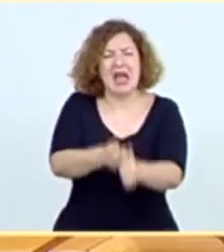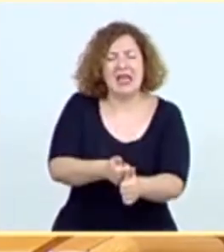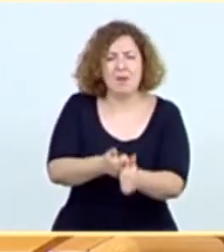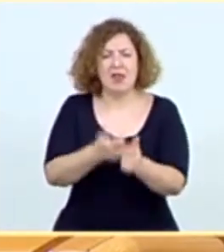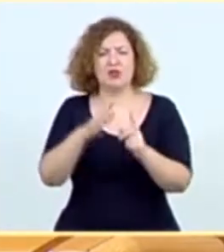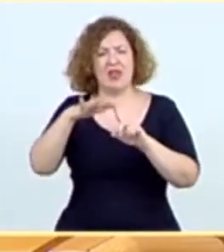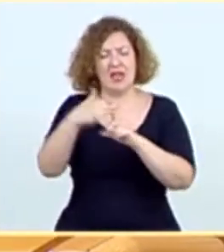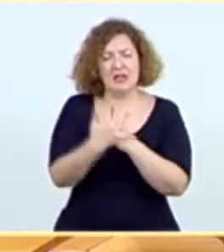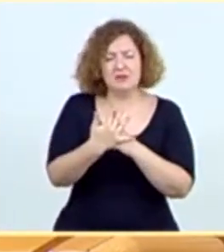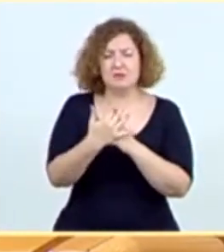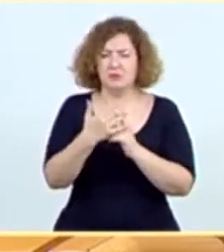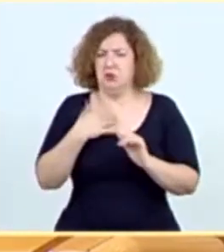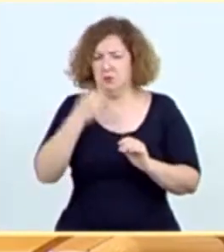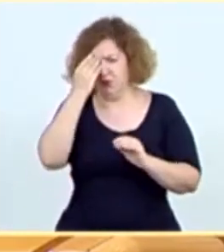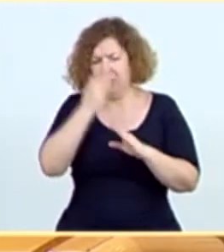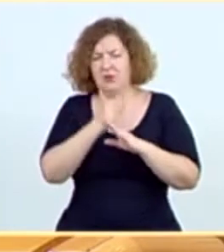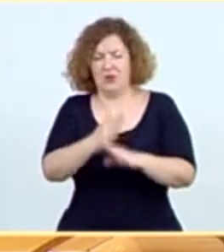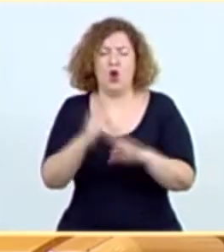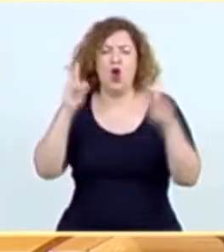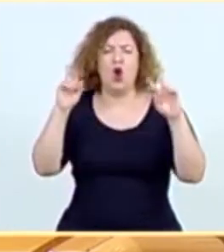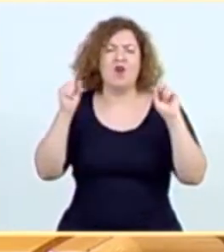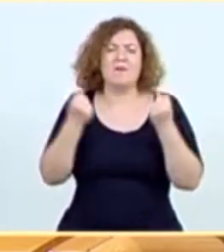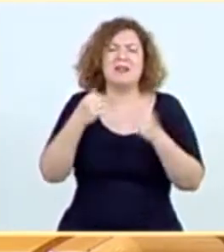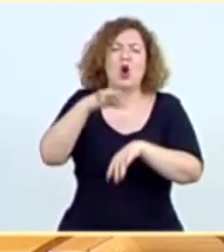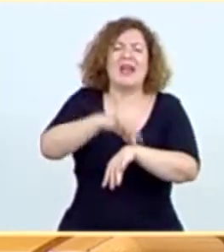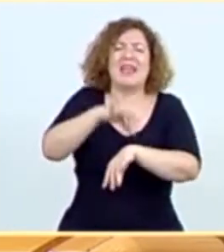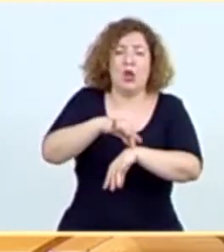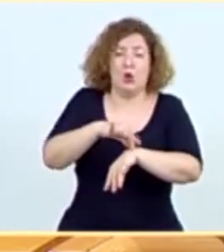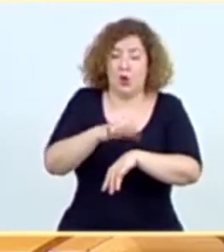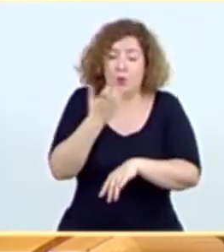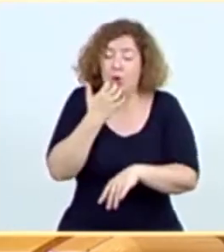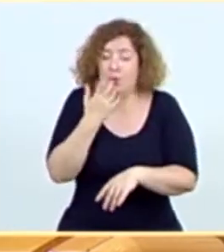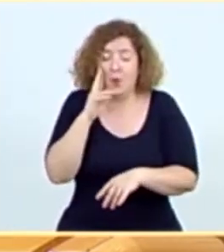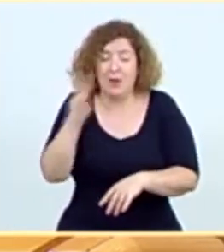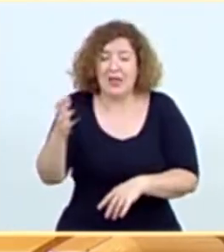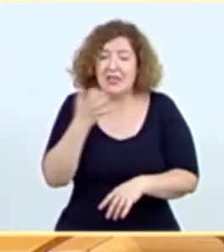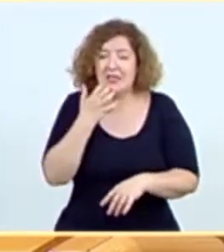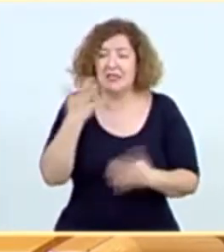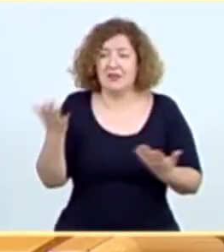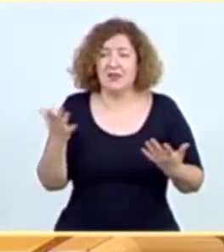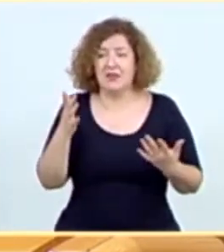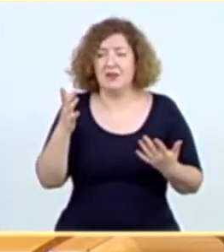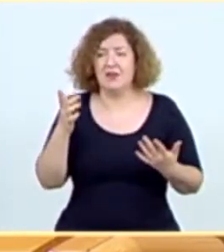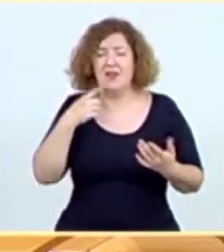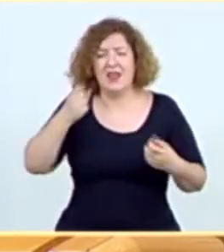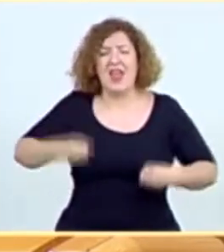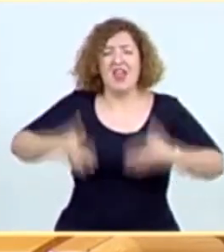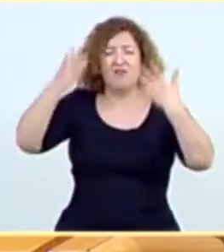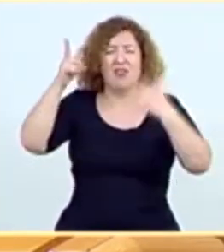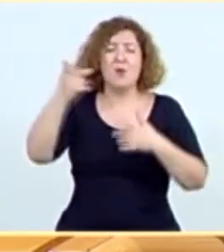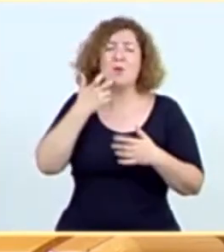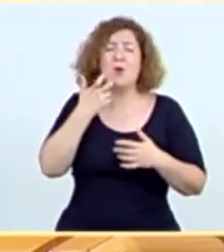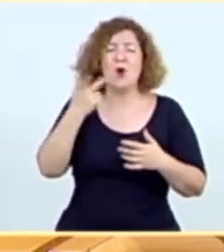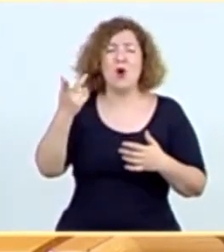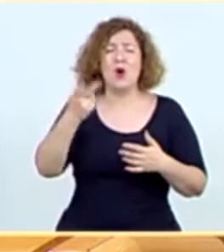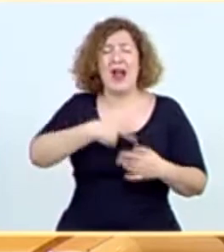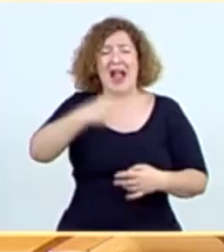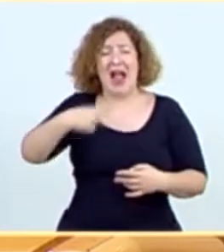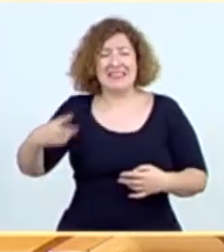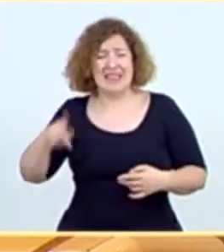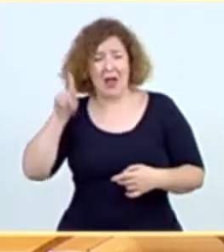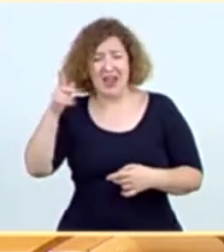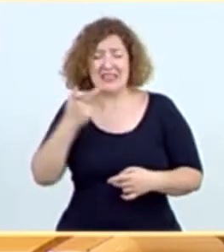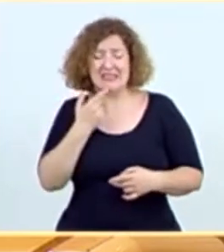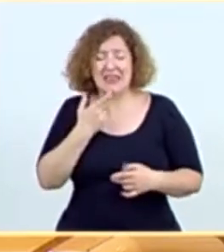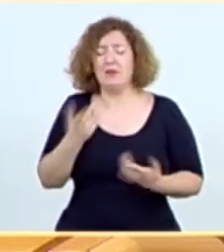lo que podríamos llamar, señoría, confinamientos quirúrgicos, como los que estamos viendo, por ejemplo, en la cuarentena de edificio en Cantabria. Yo creo que no está bastante. Y la